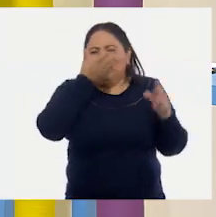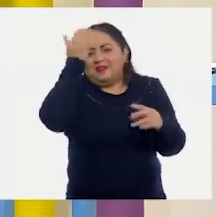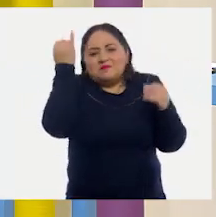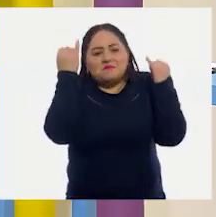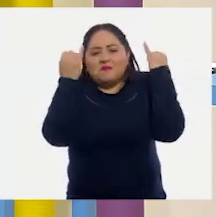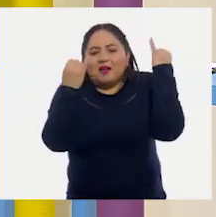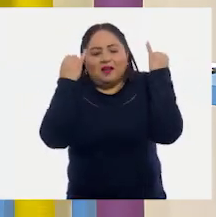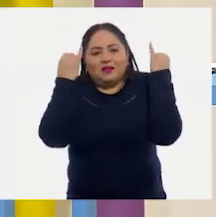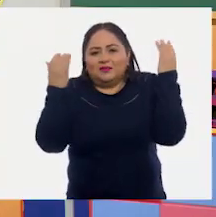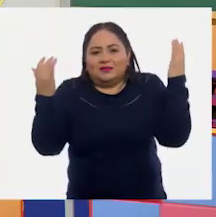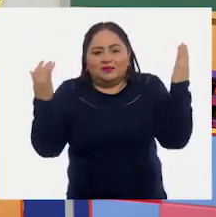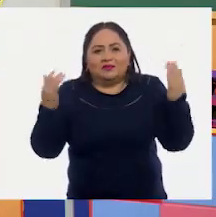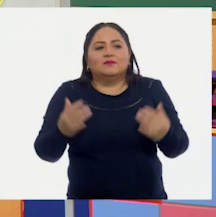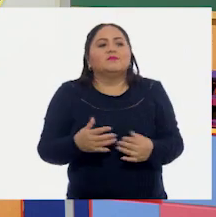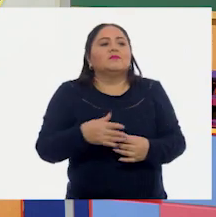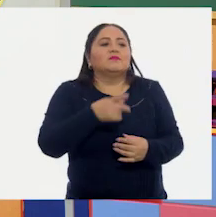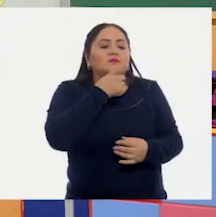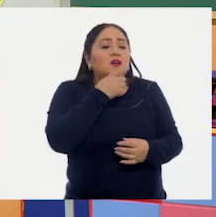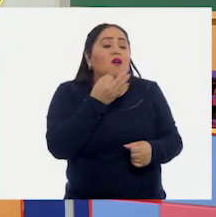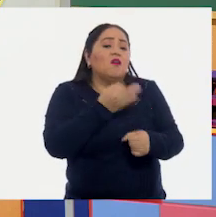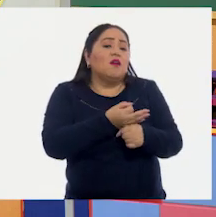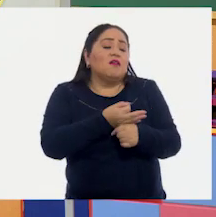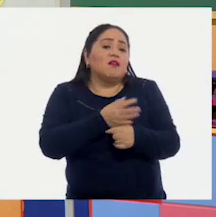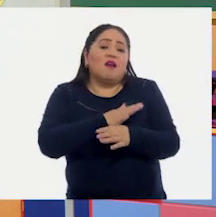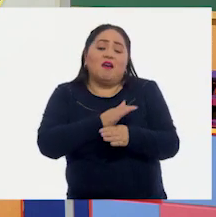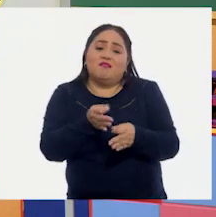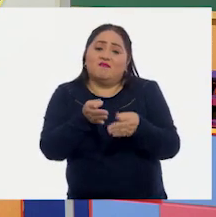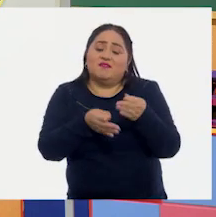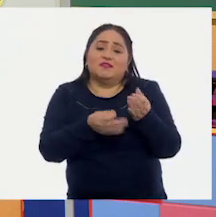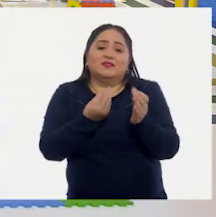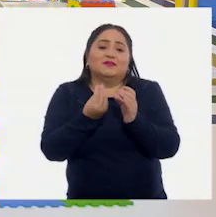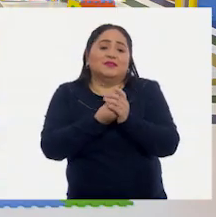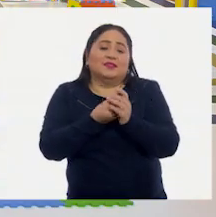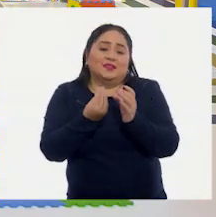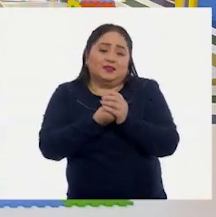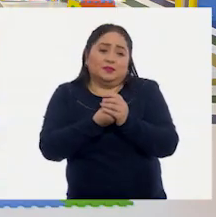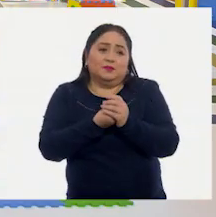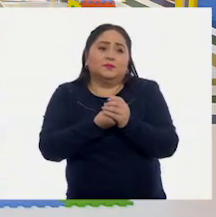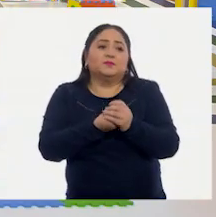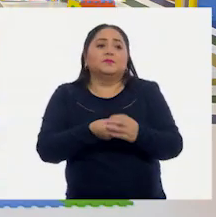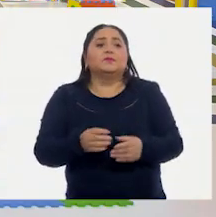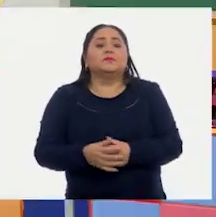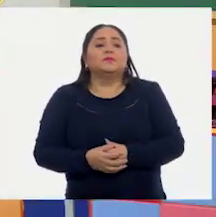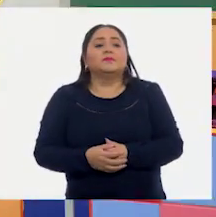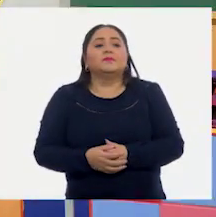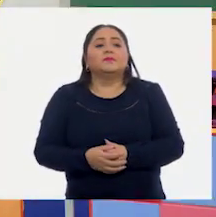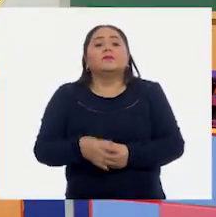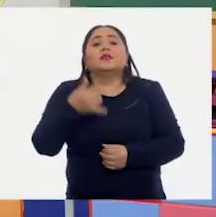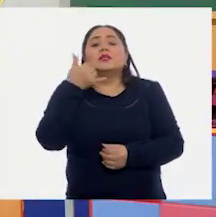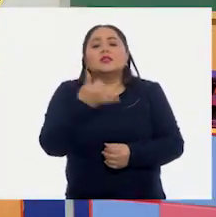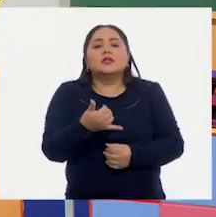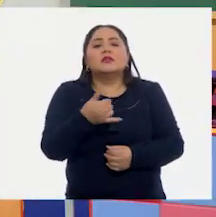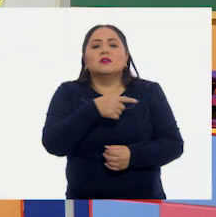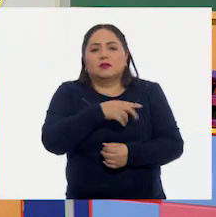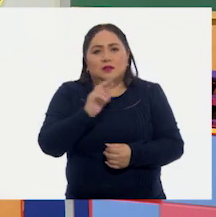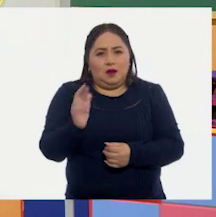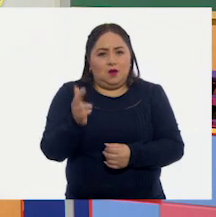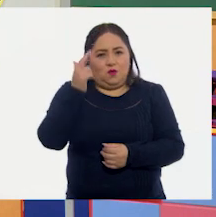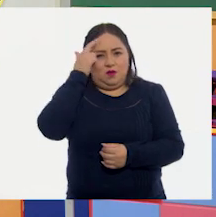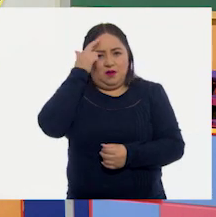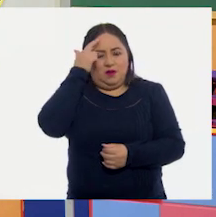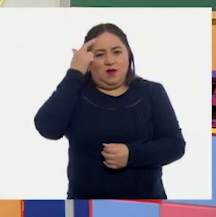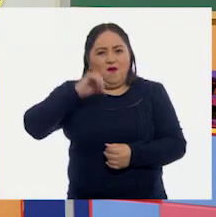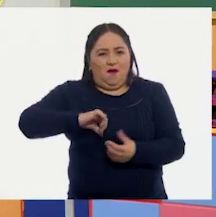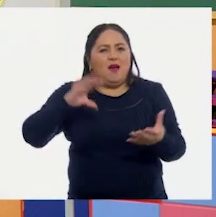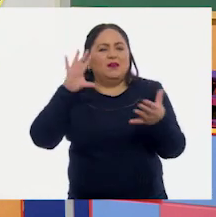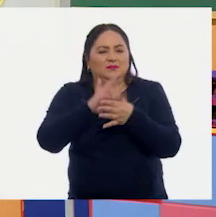imaginación. Mariana, estamos llegando al final de nuestra clase. Y vamos a hacer un recordatorio de